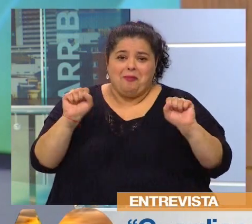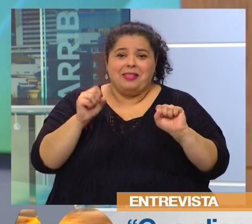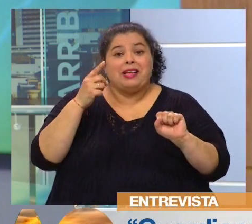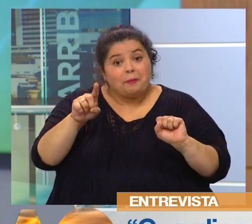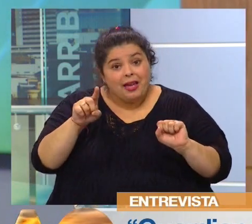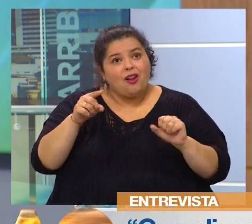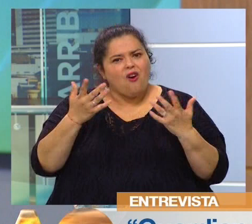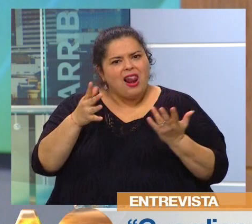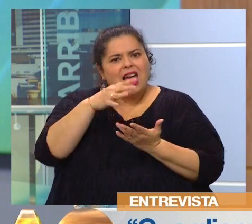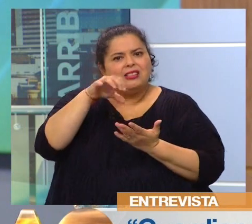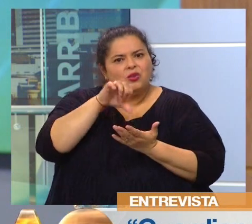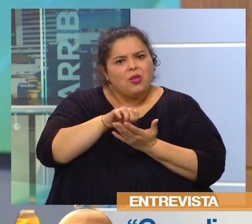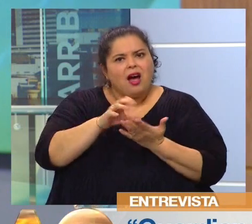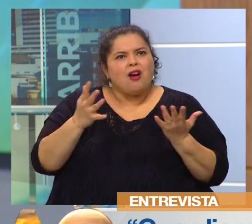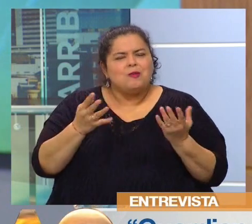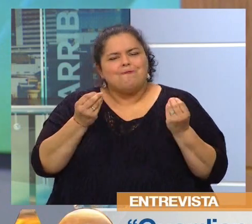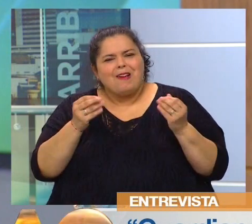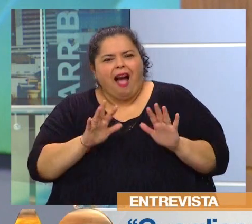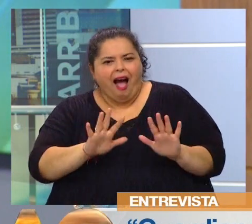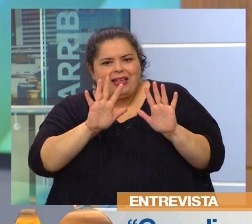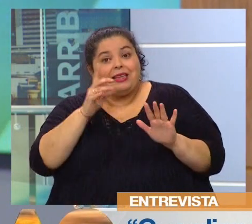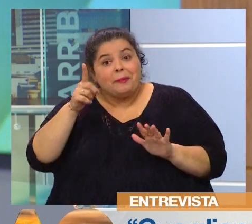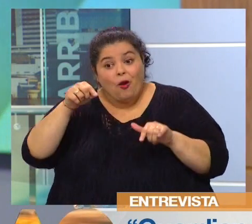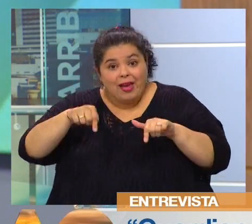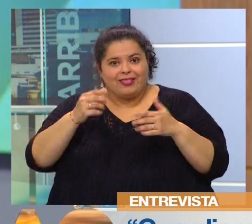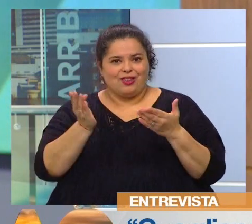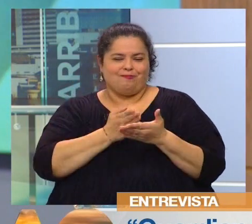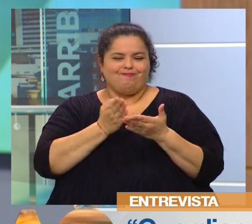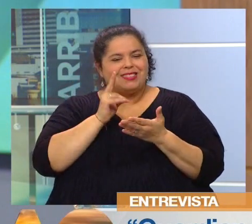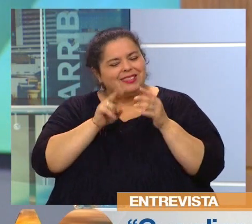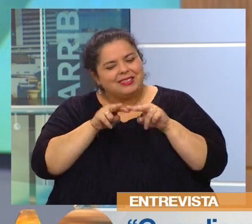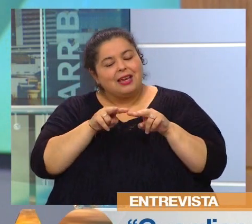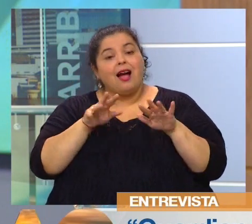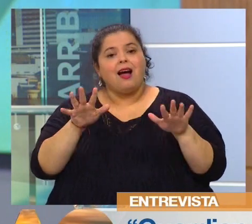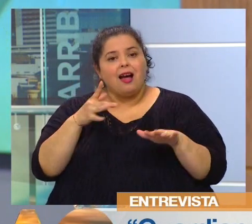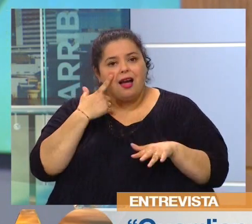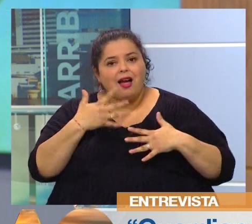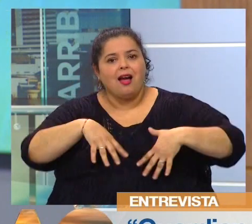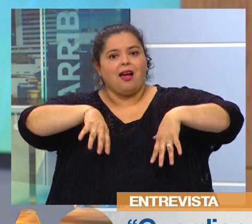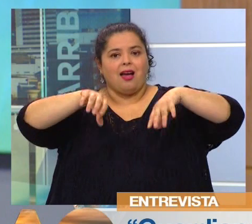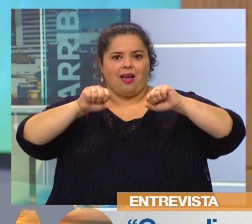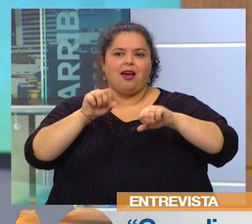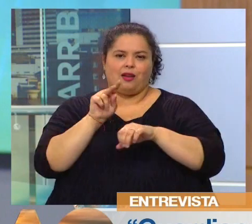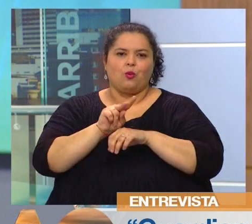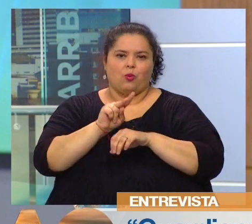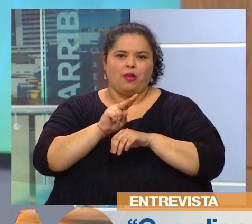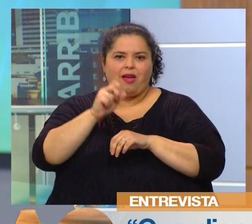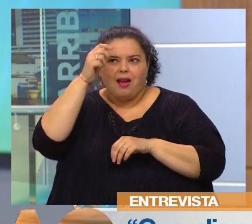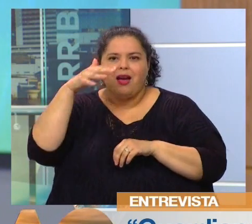lo que invita a esto es evolver al monte, cuidar el monte, cuidar la naturaleza, la naturaleza que nos es dada,